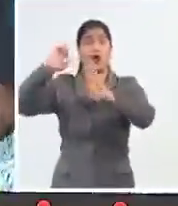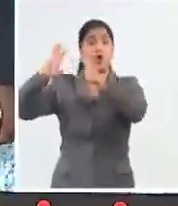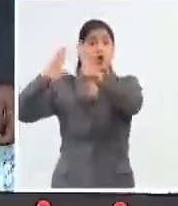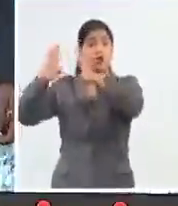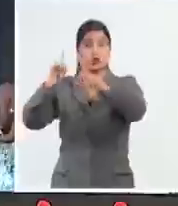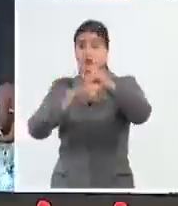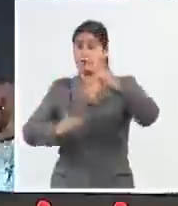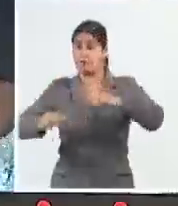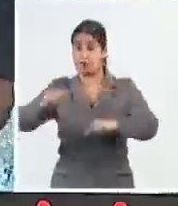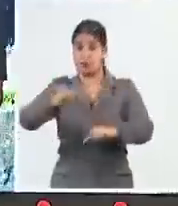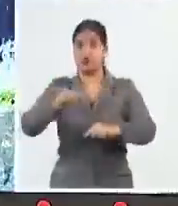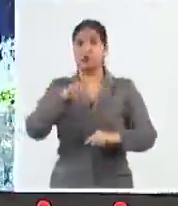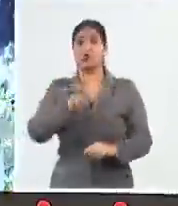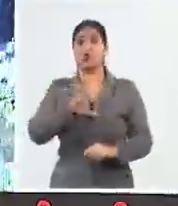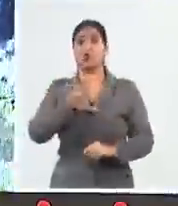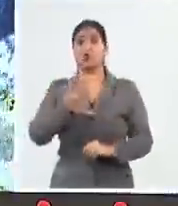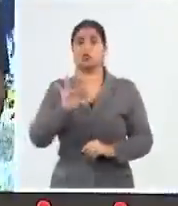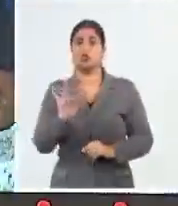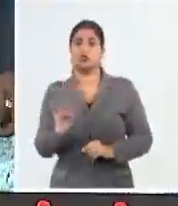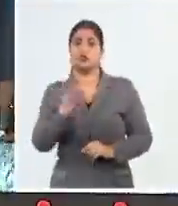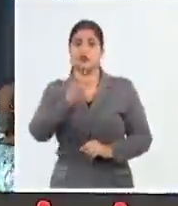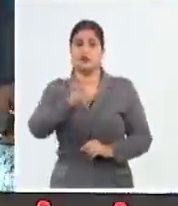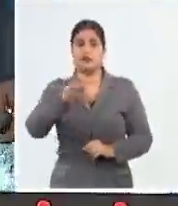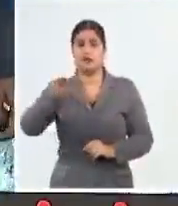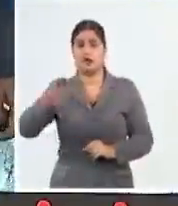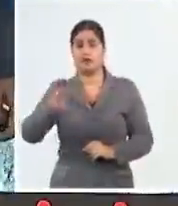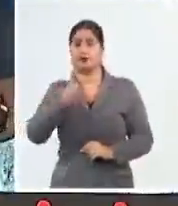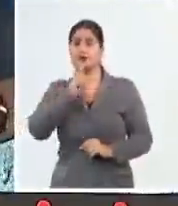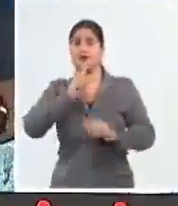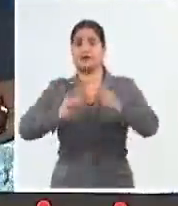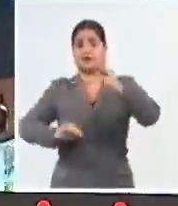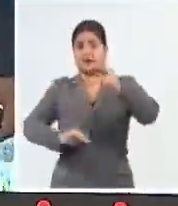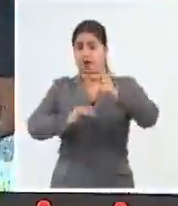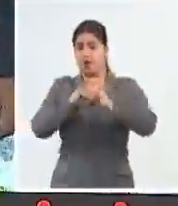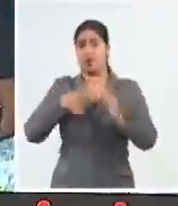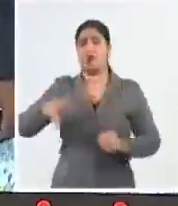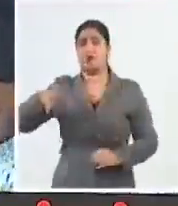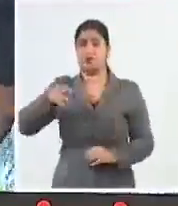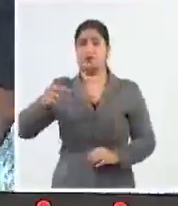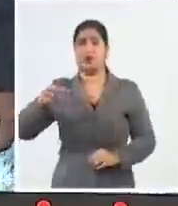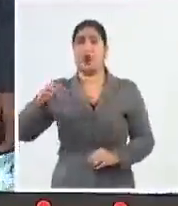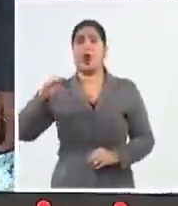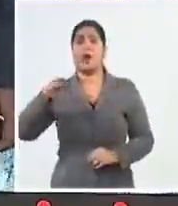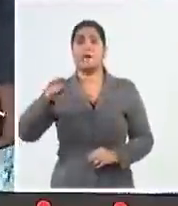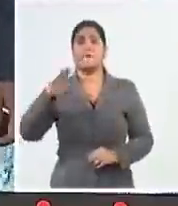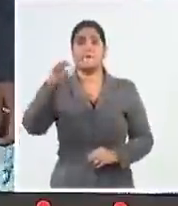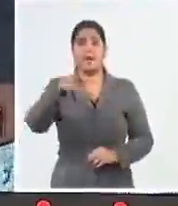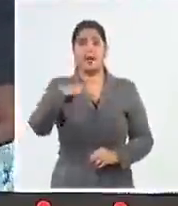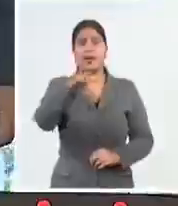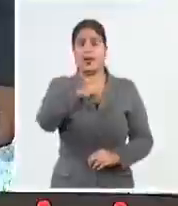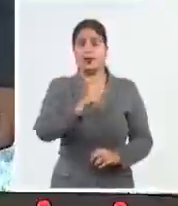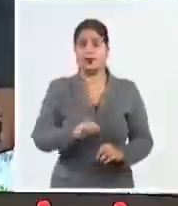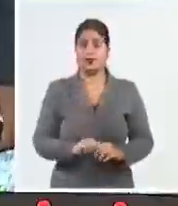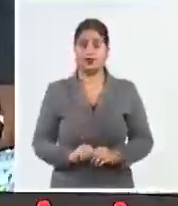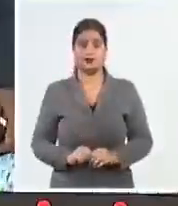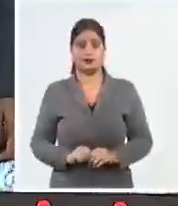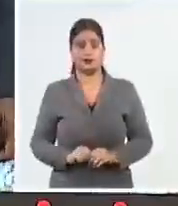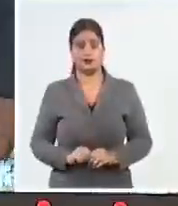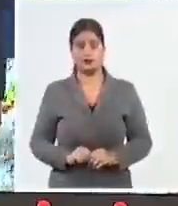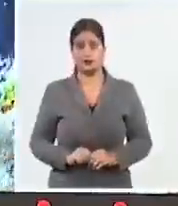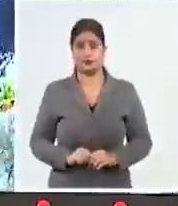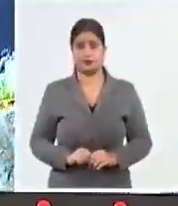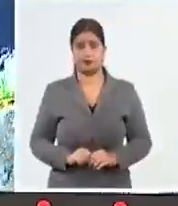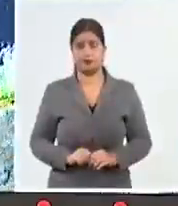Tenemos un acumulado de 157 milímetros en las últimas 24 horas en Bahía Onda, 153 en Playa Girón, Matanzas y